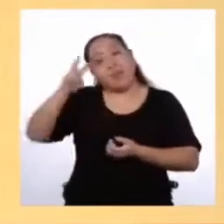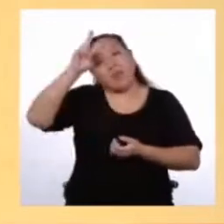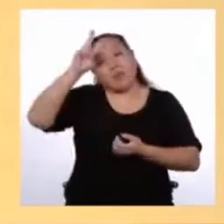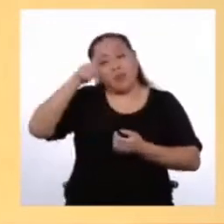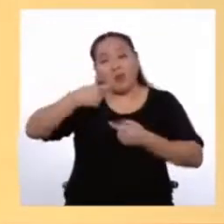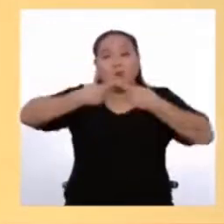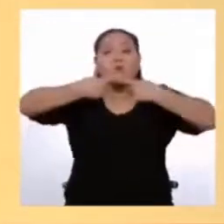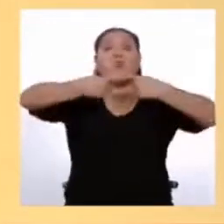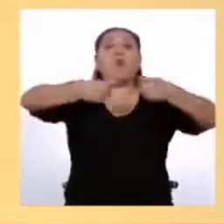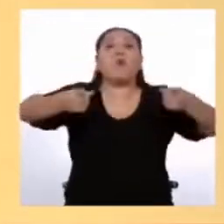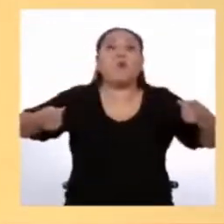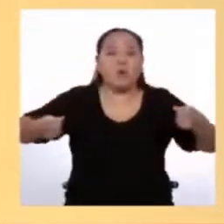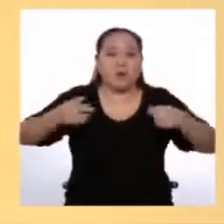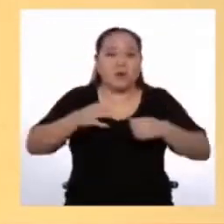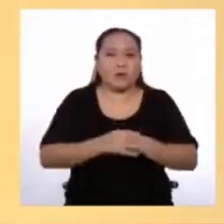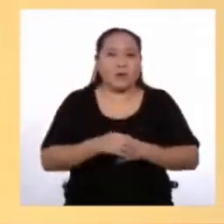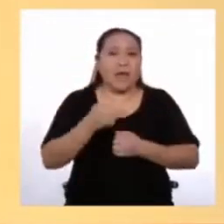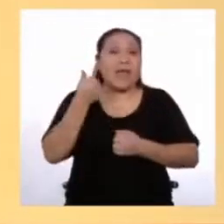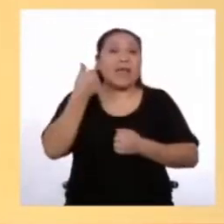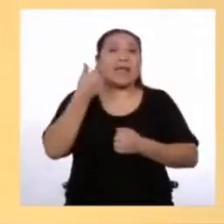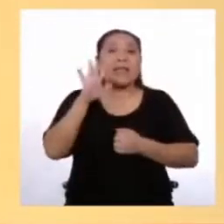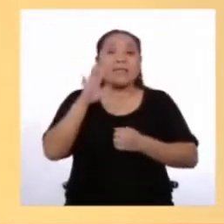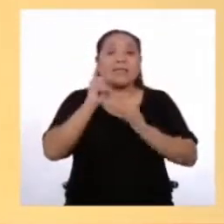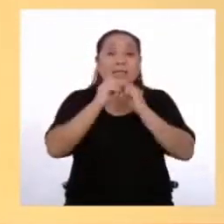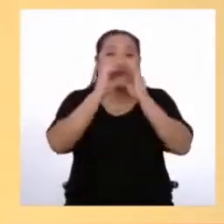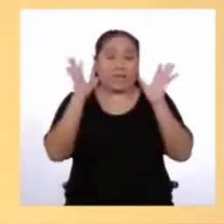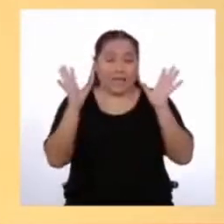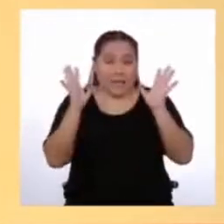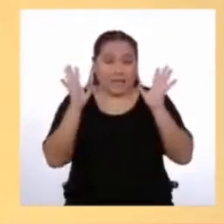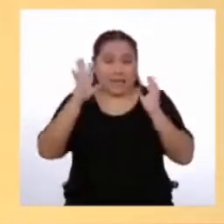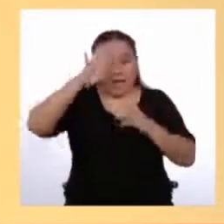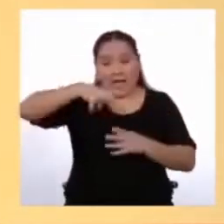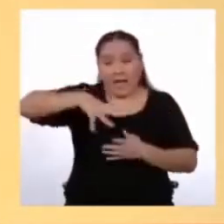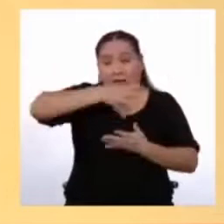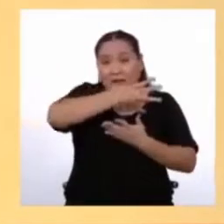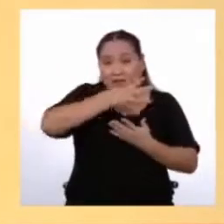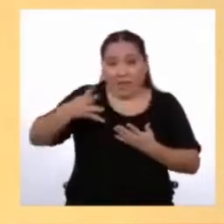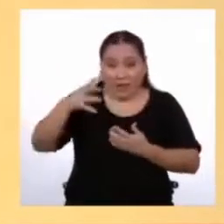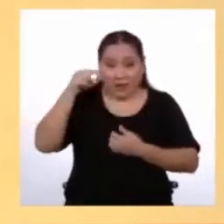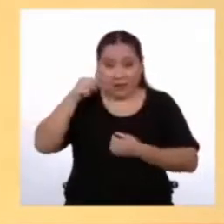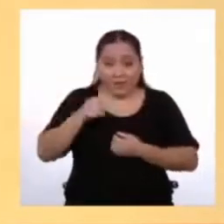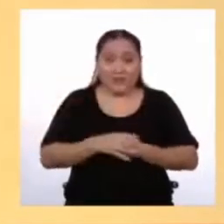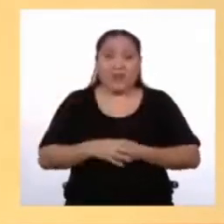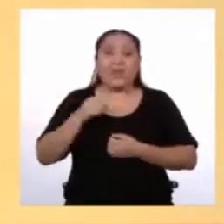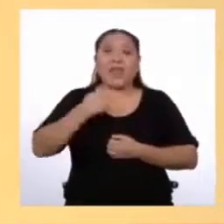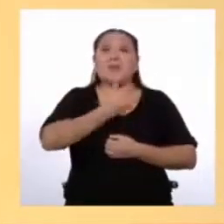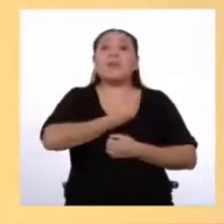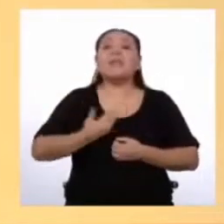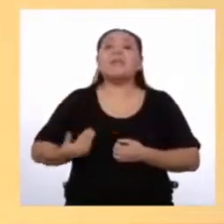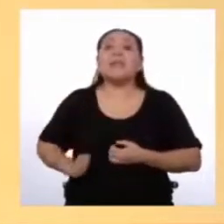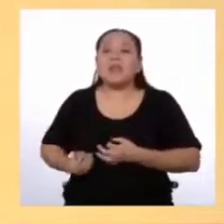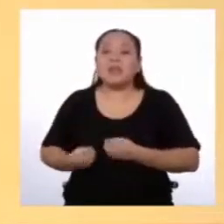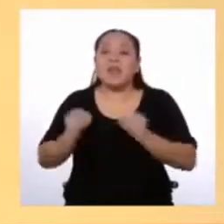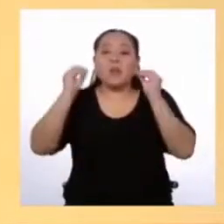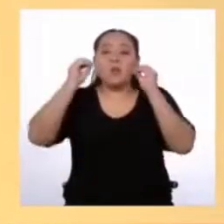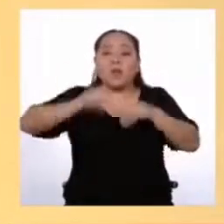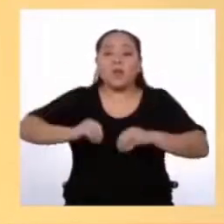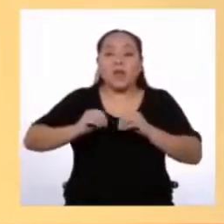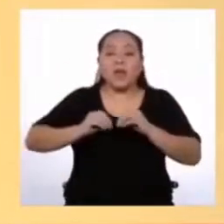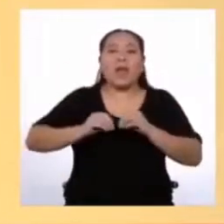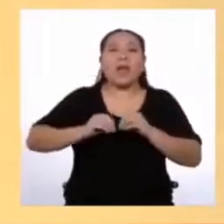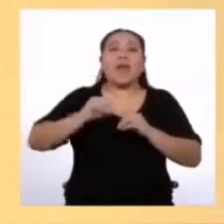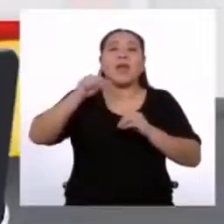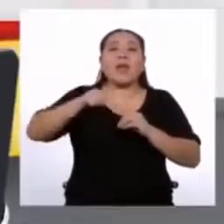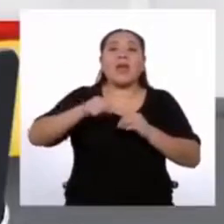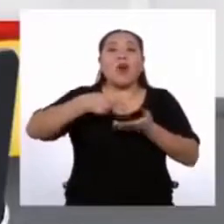Dentro de un plazo de 15 días hábiles Y es él quien ordena su publicación en el diario oficial